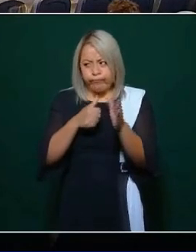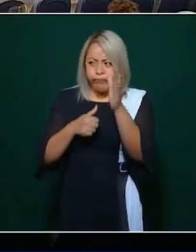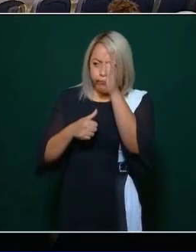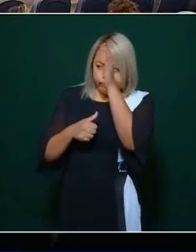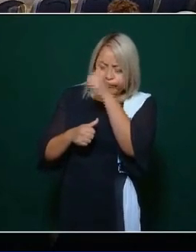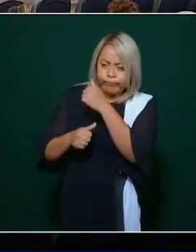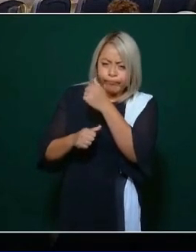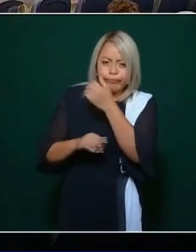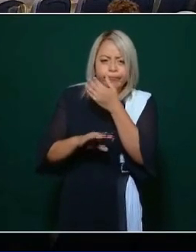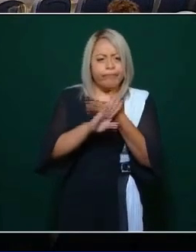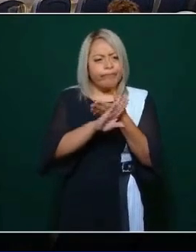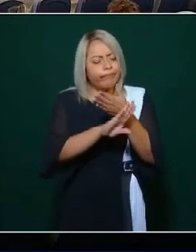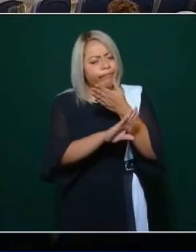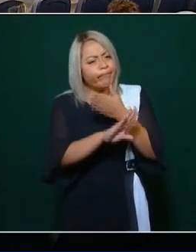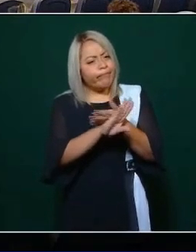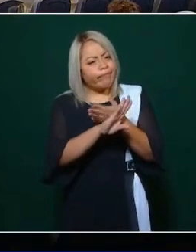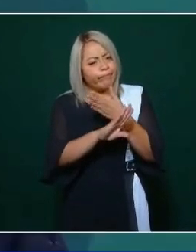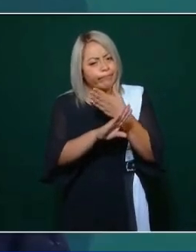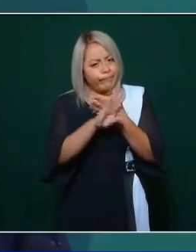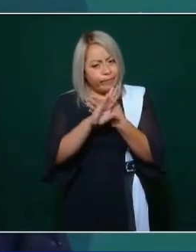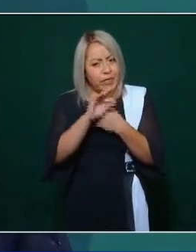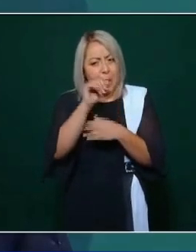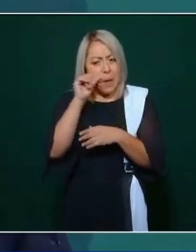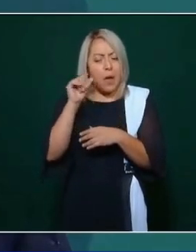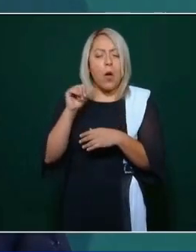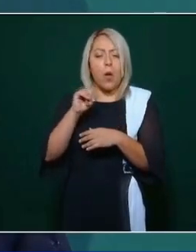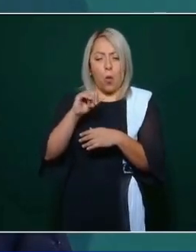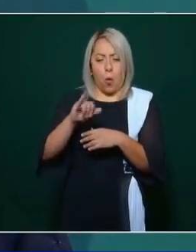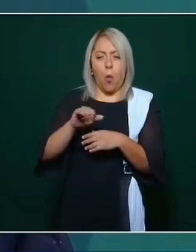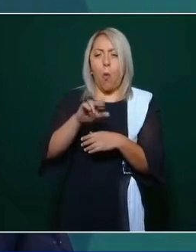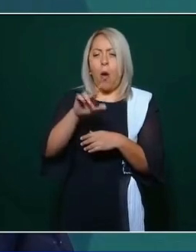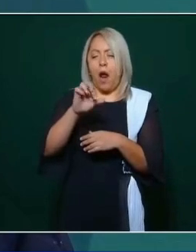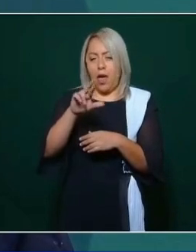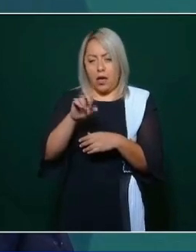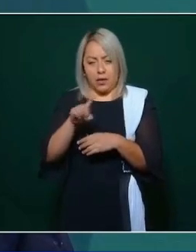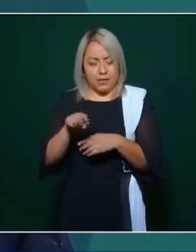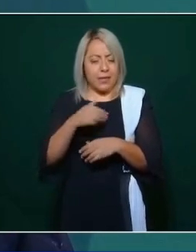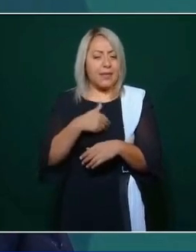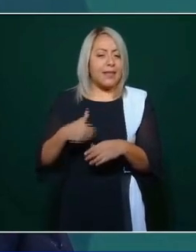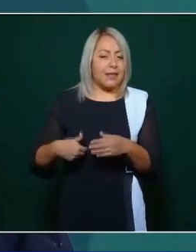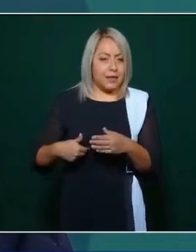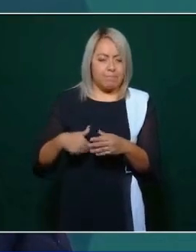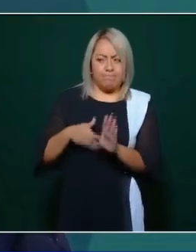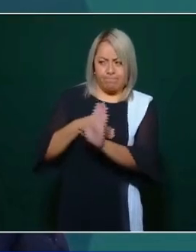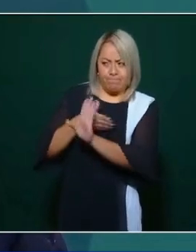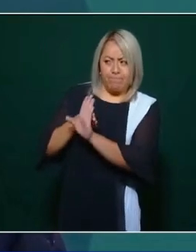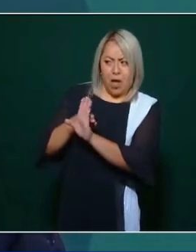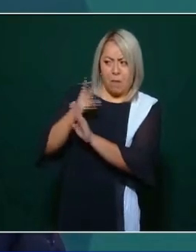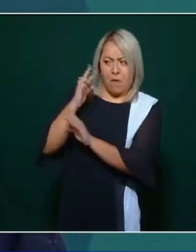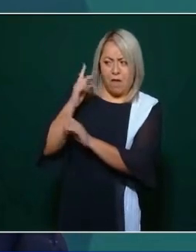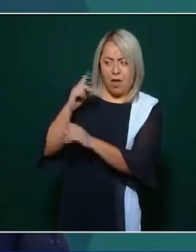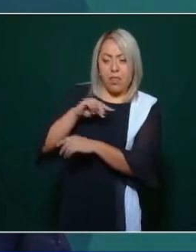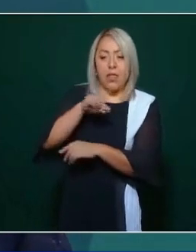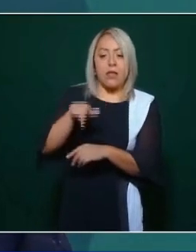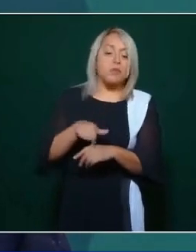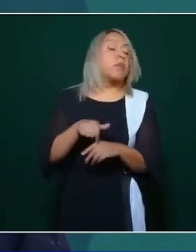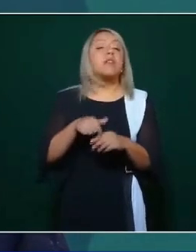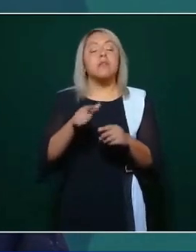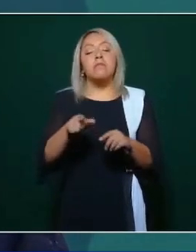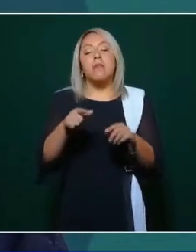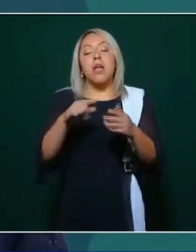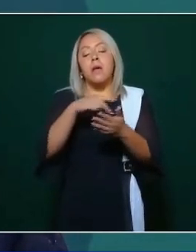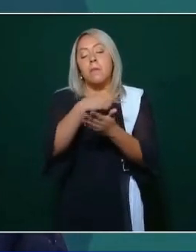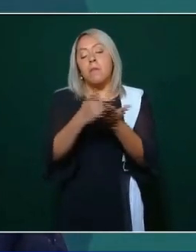se rebeló porfirio con el plan de la noria